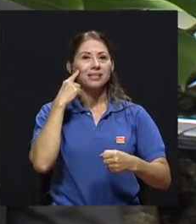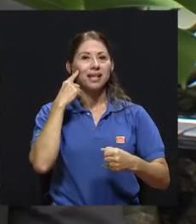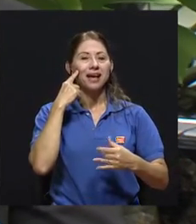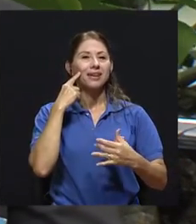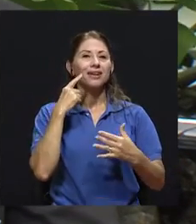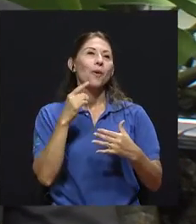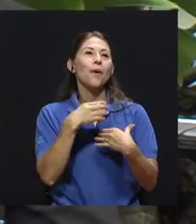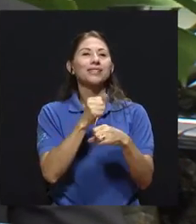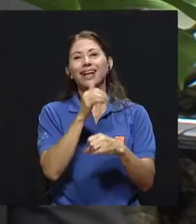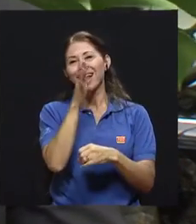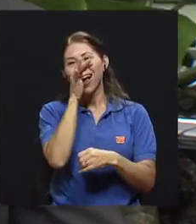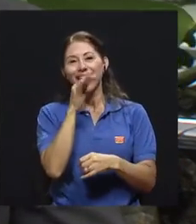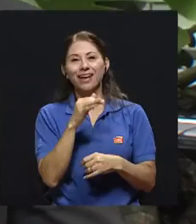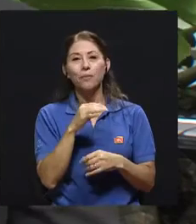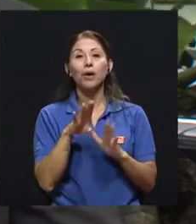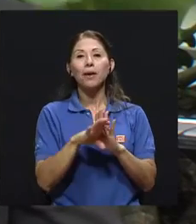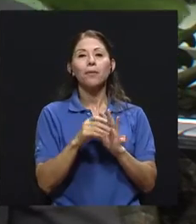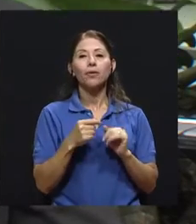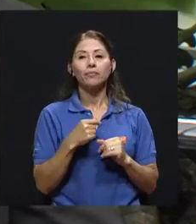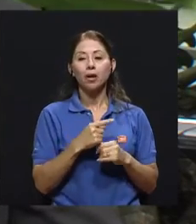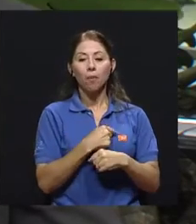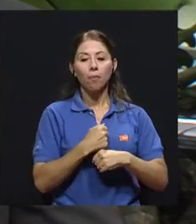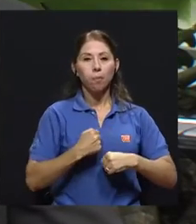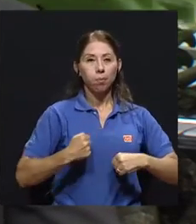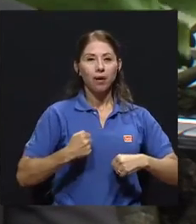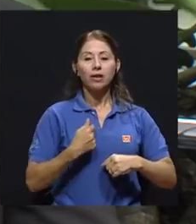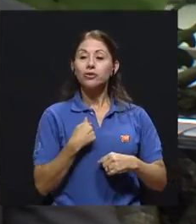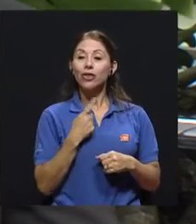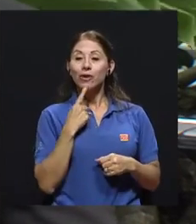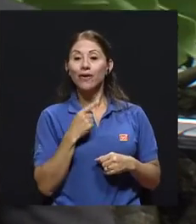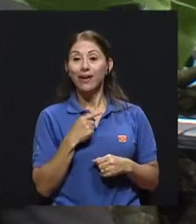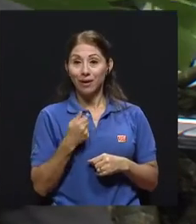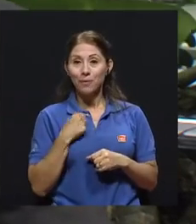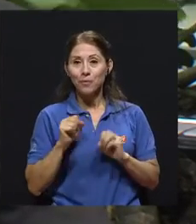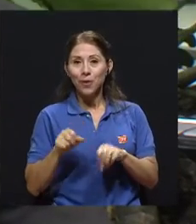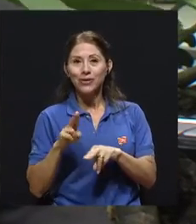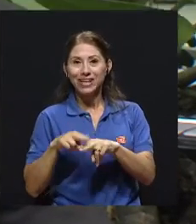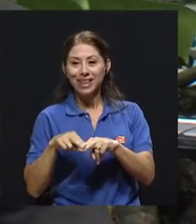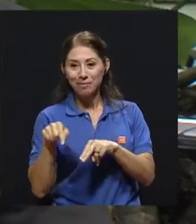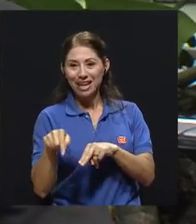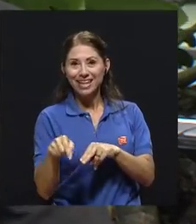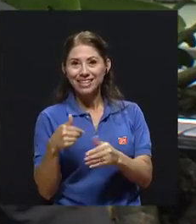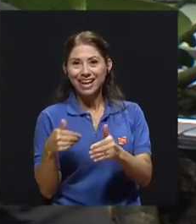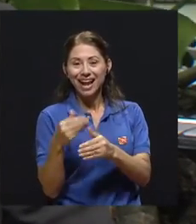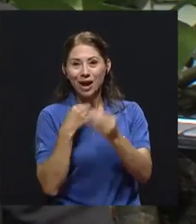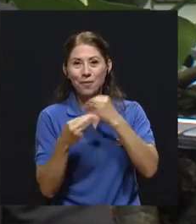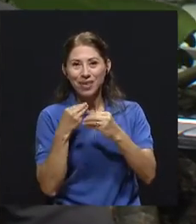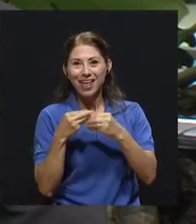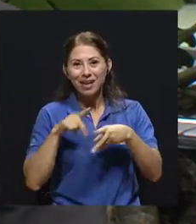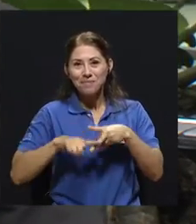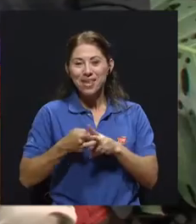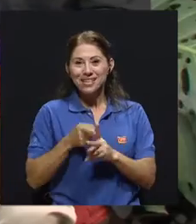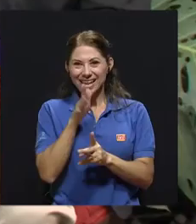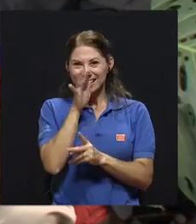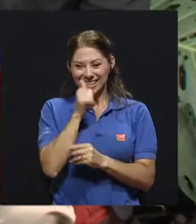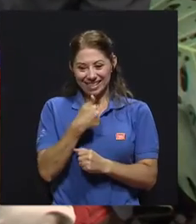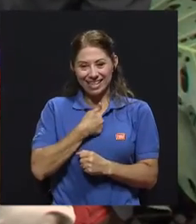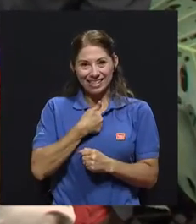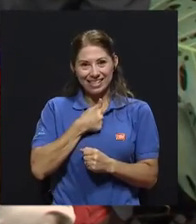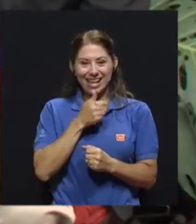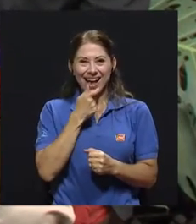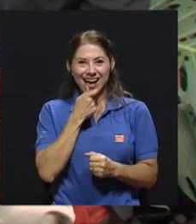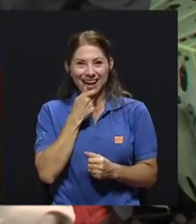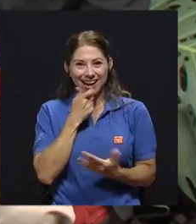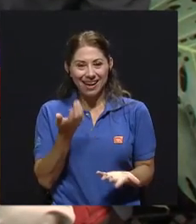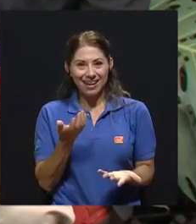comida, ¿verdad? Voy a... Y comienzan a hacer como una burla o como un chiste se acerca de eso. Bueno, lamentablemente